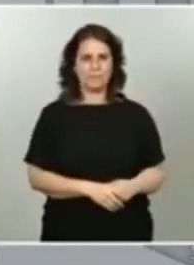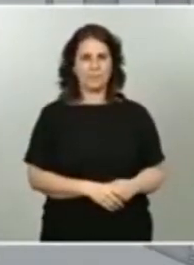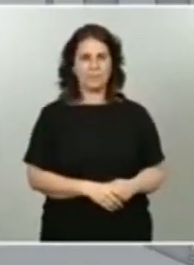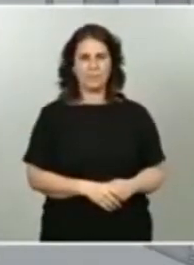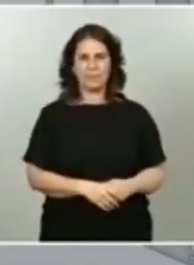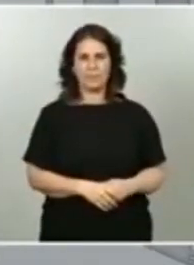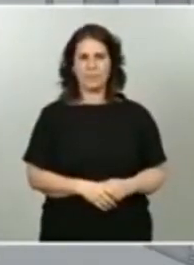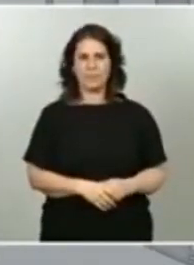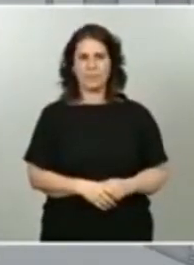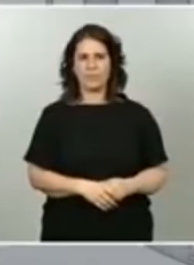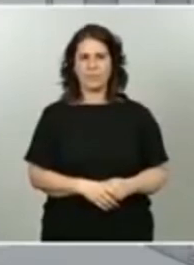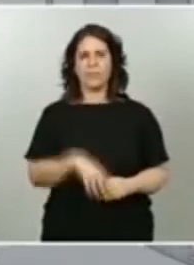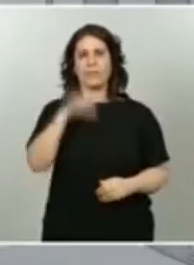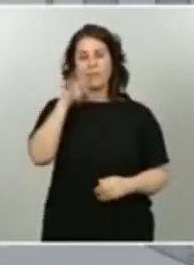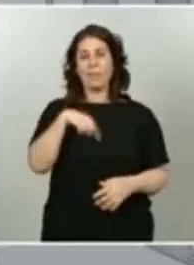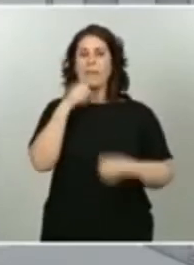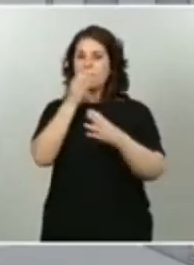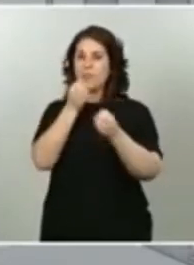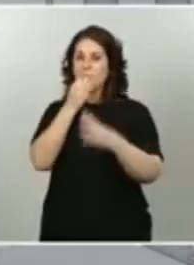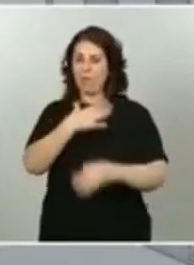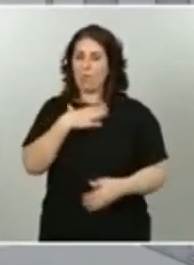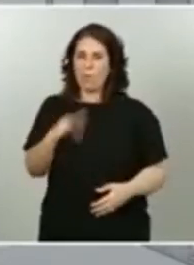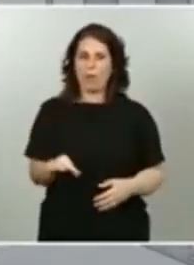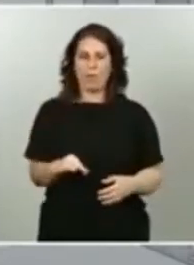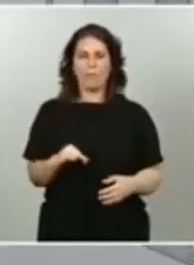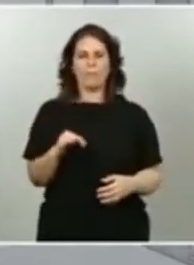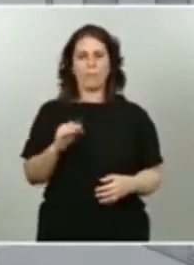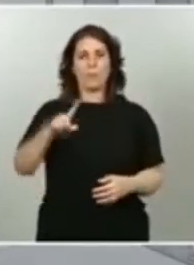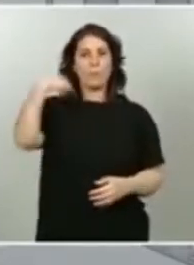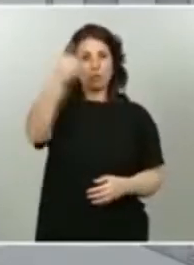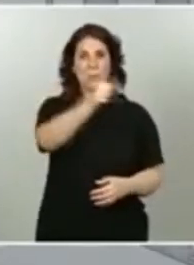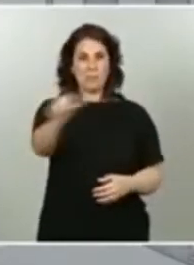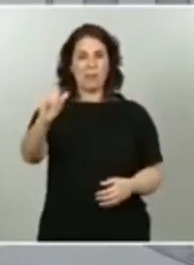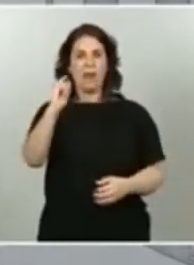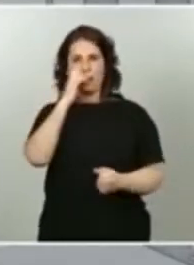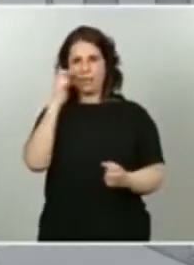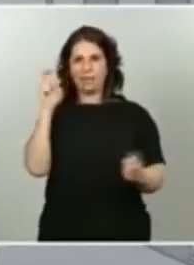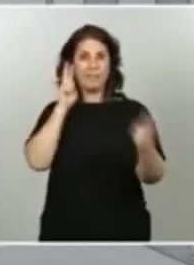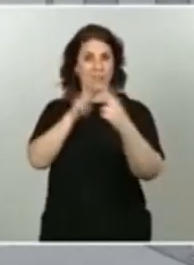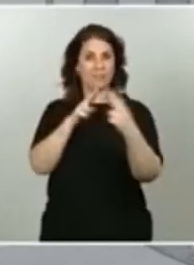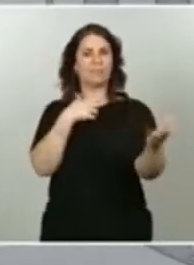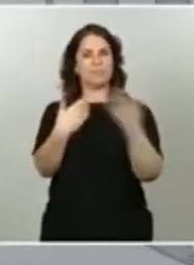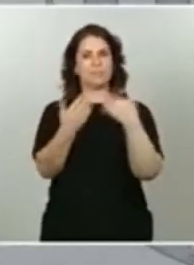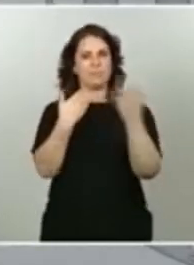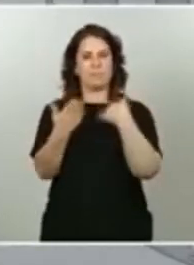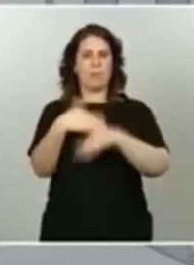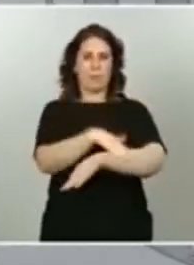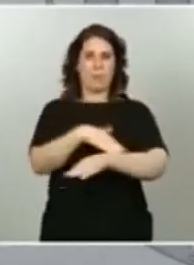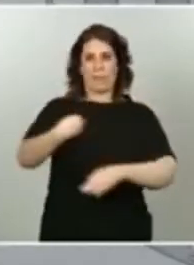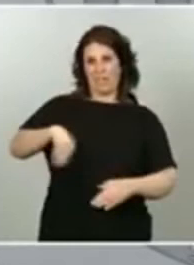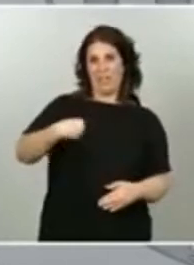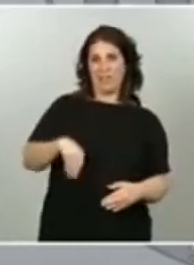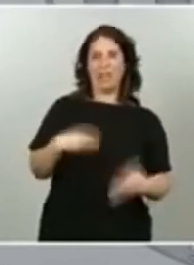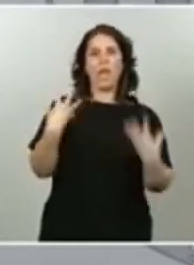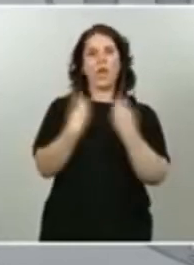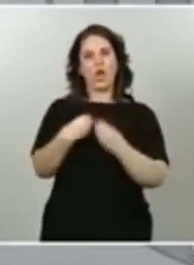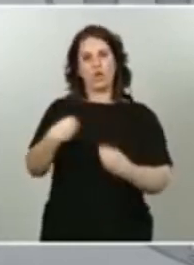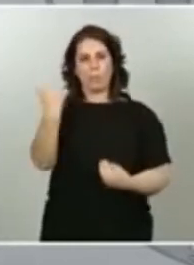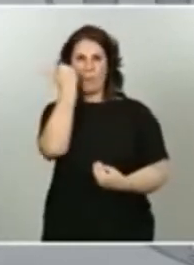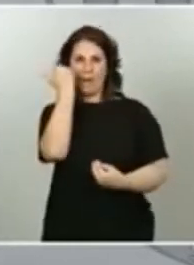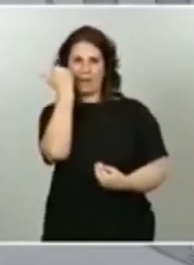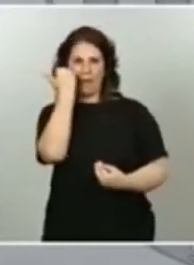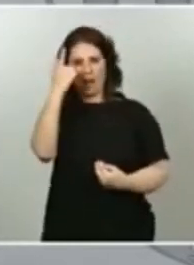que se está cerrando para la próxima semana un encuentro del presidente del Gobierno con la canciller alemana, Angela Merkel,